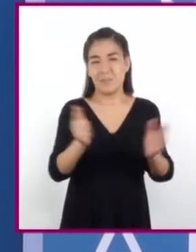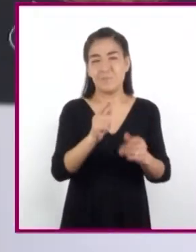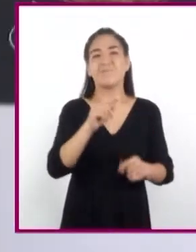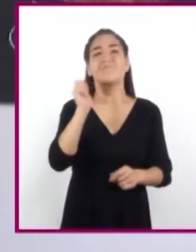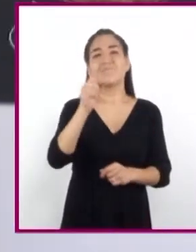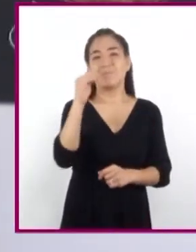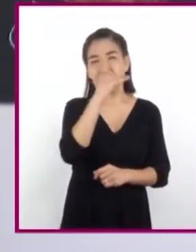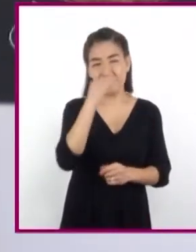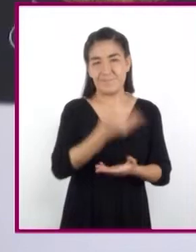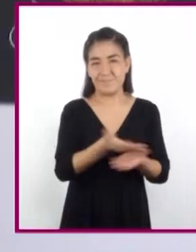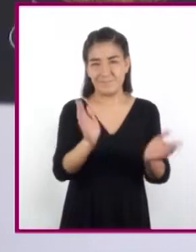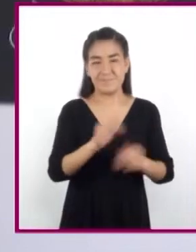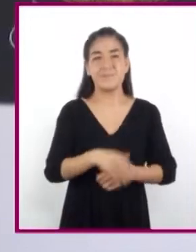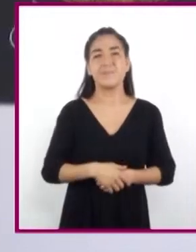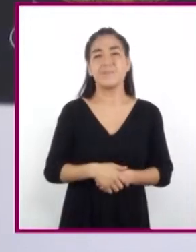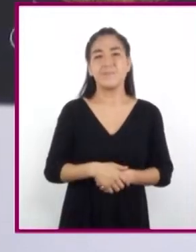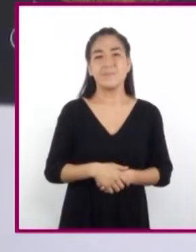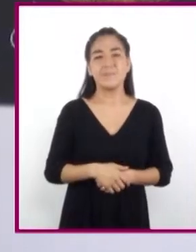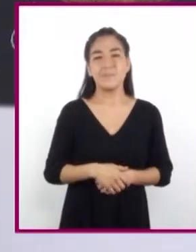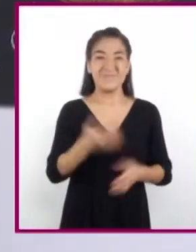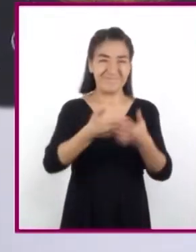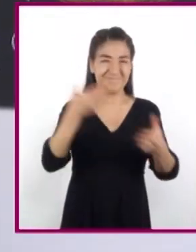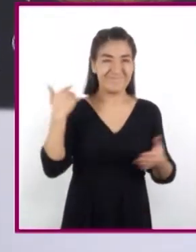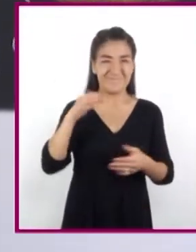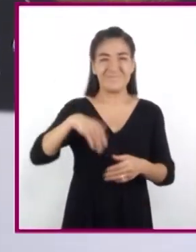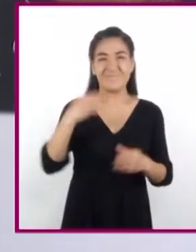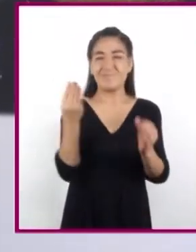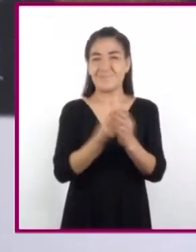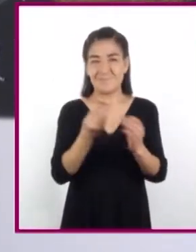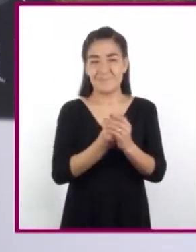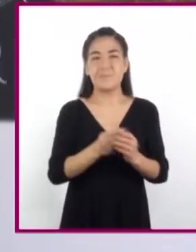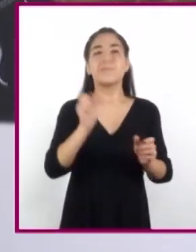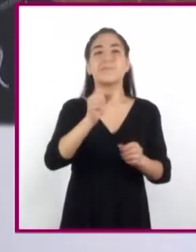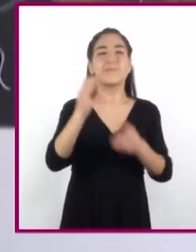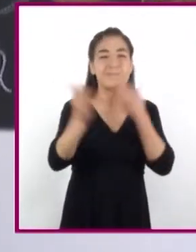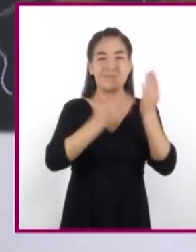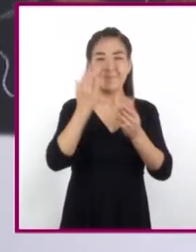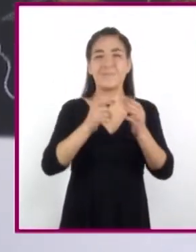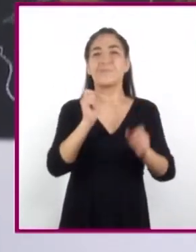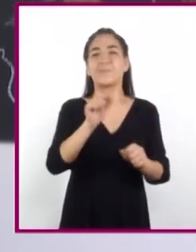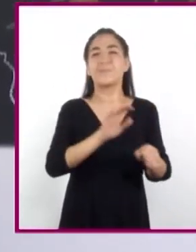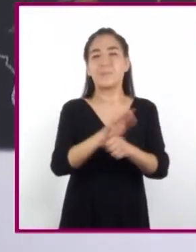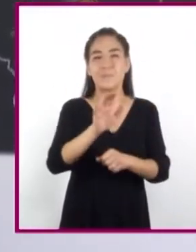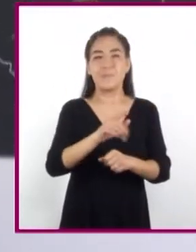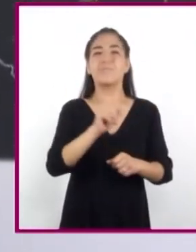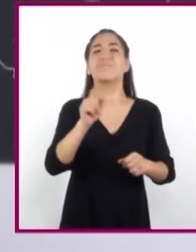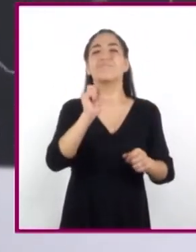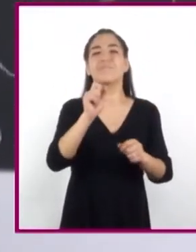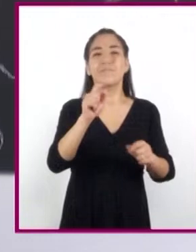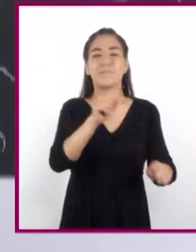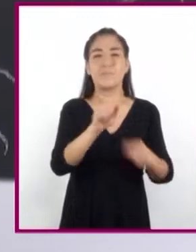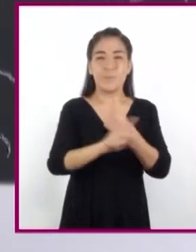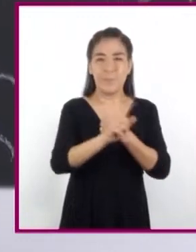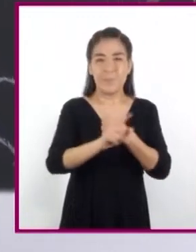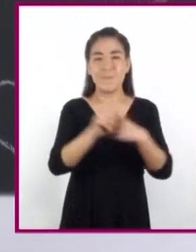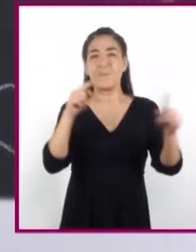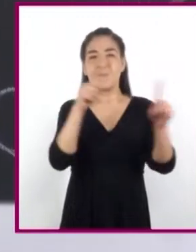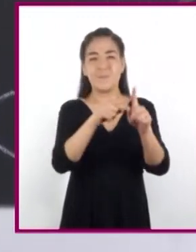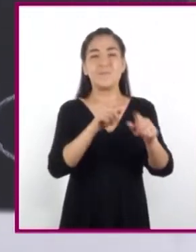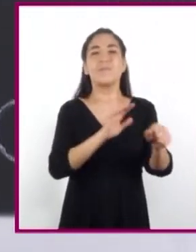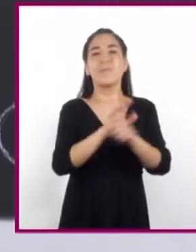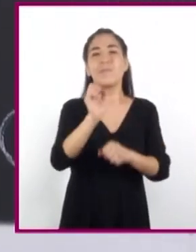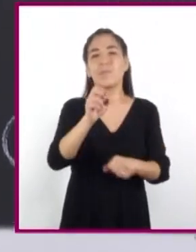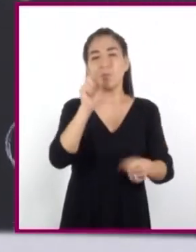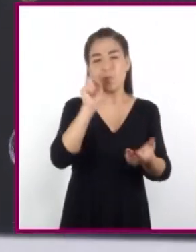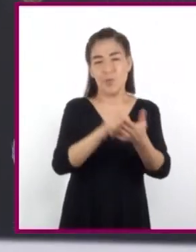Gratuitos. En la clase anterior, estudiaron problemas de proporcionalidad directa utilizando una constante con